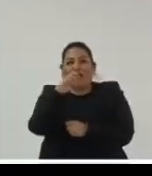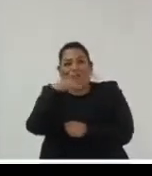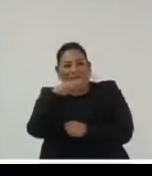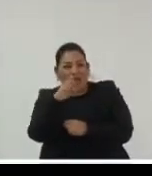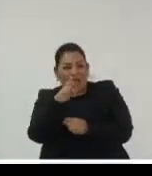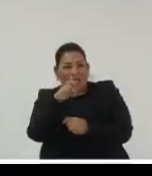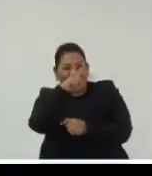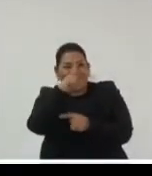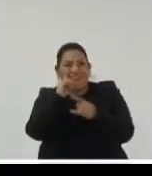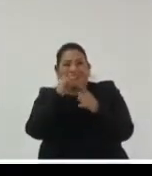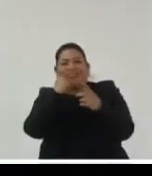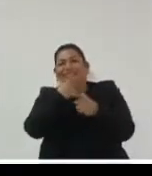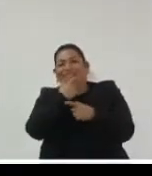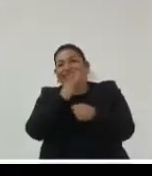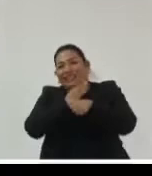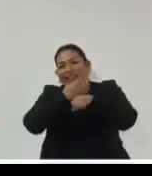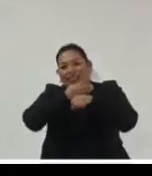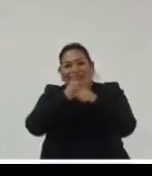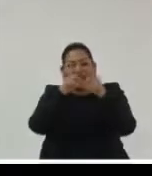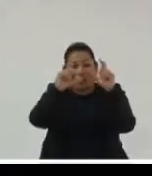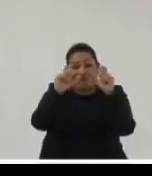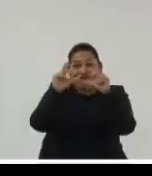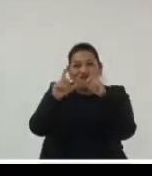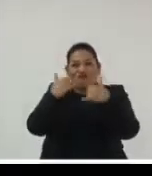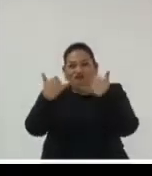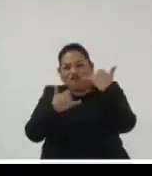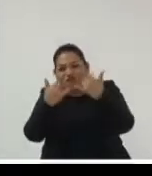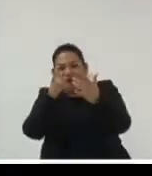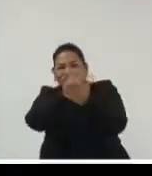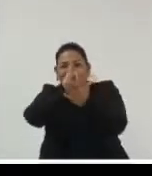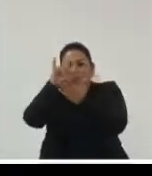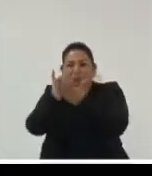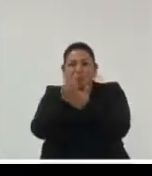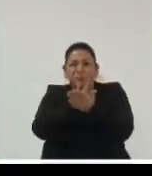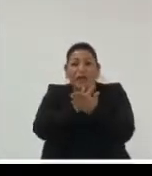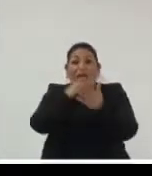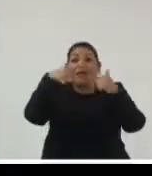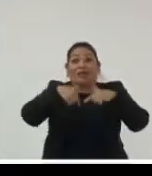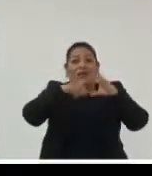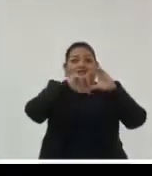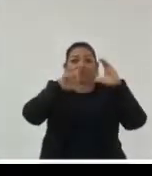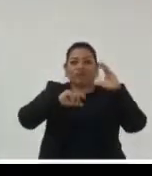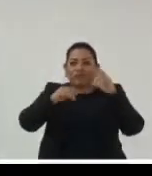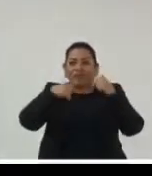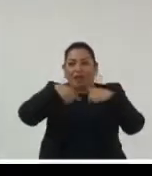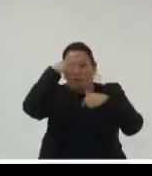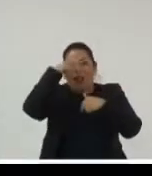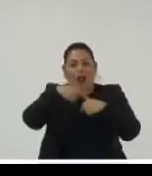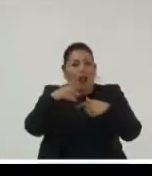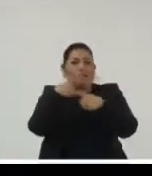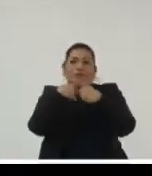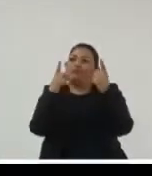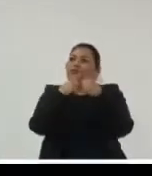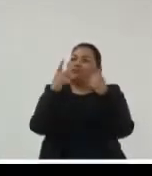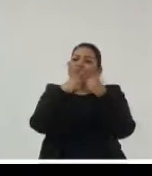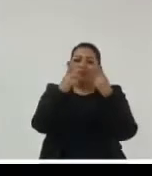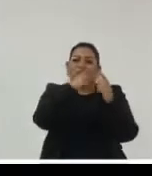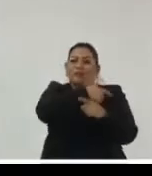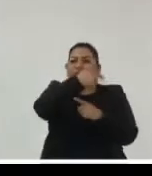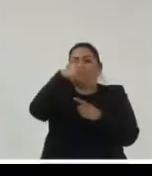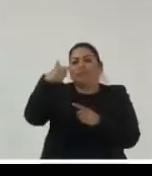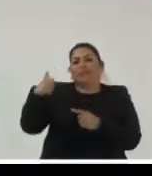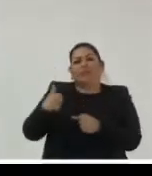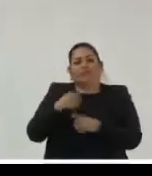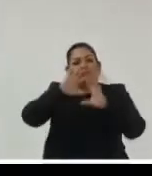algún momento y esta fue la realidad de las instituciones de nuestros países esto es la realidad de las empresas de las